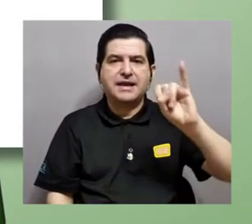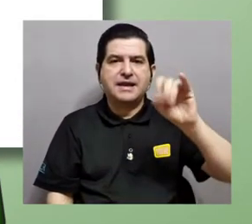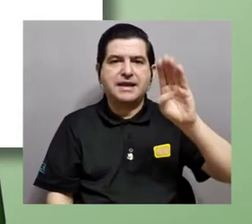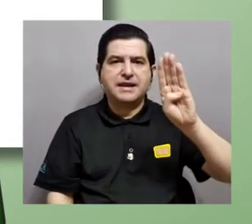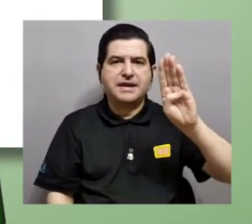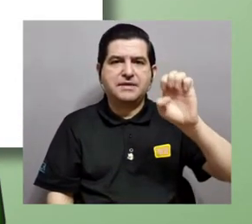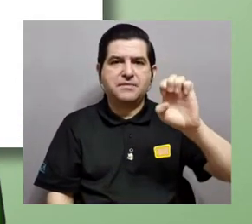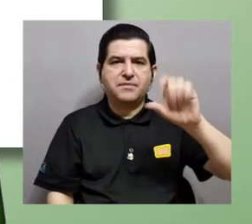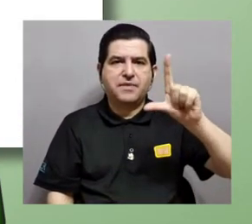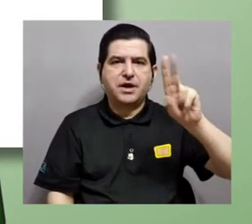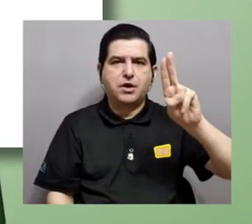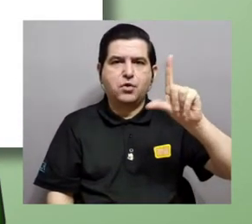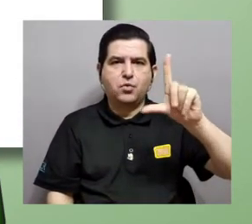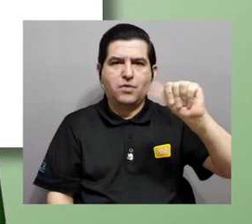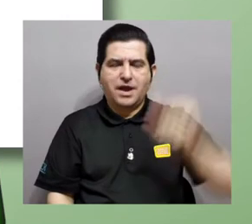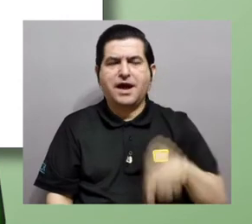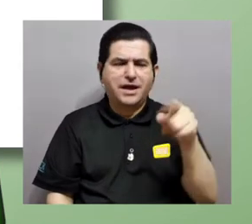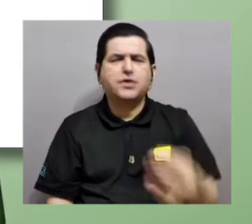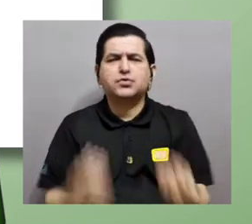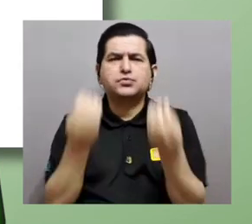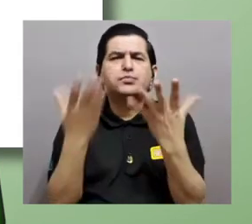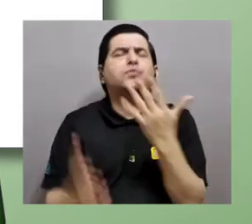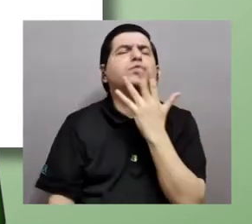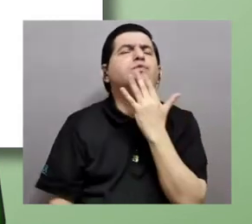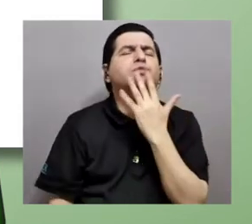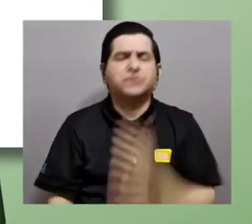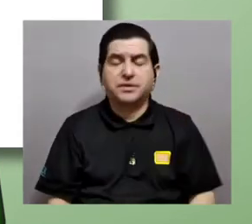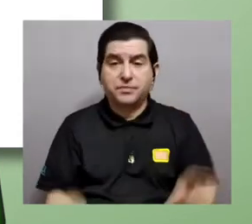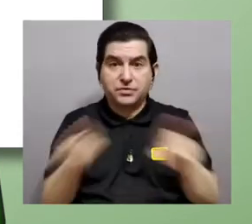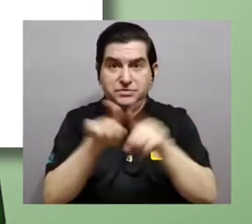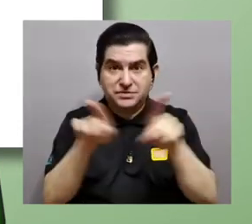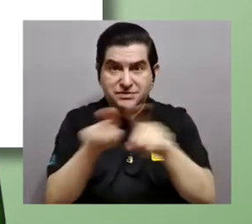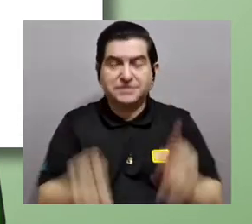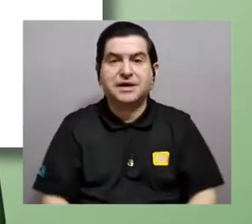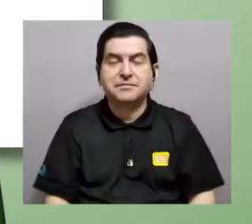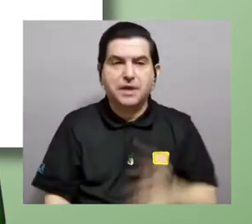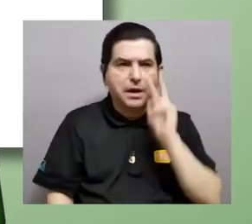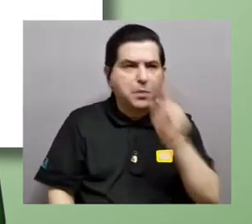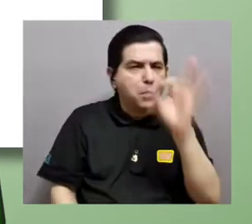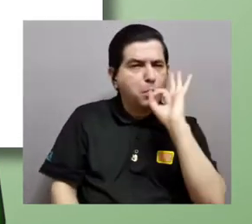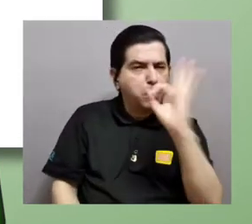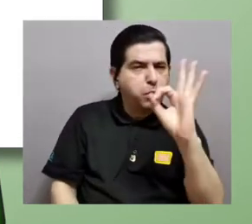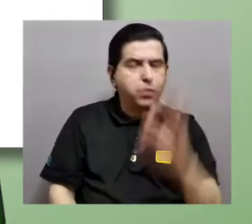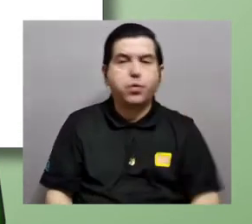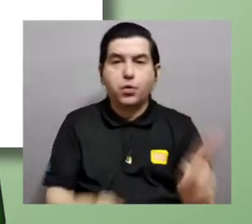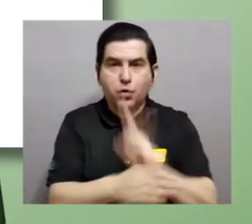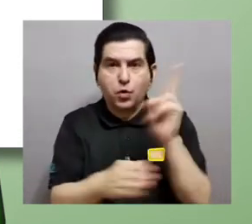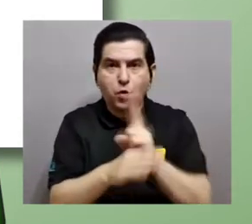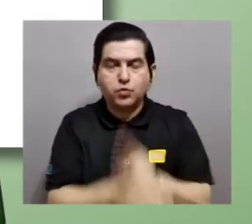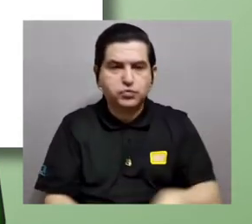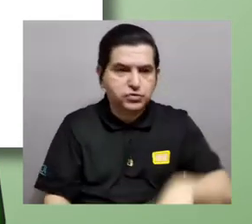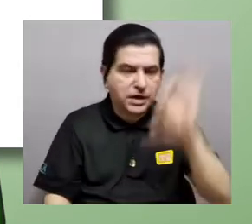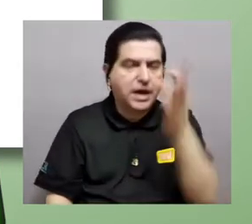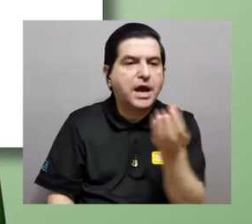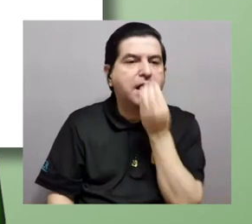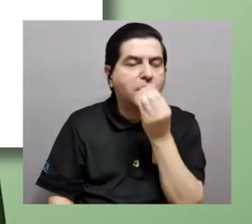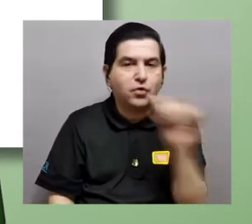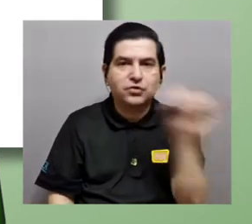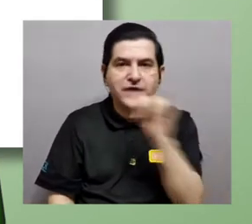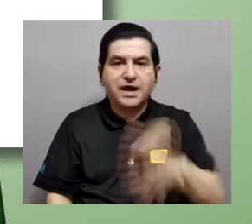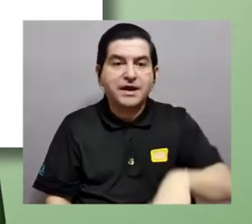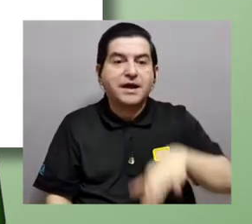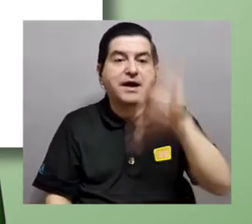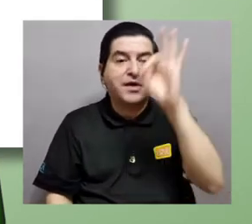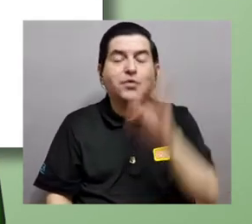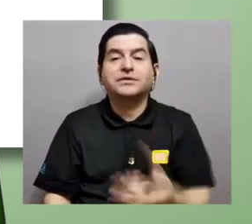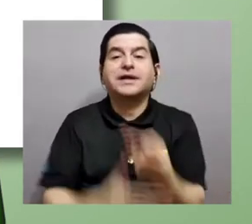de insectos muy coloridos y que también tienen una excelente visión, que usan tanto para encontrar comida como para encontrar